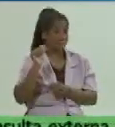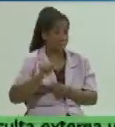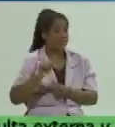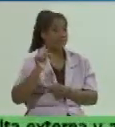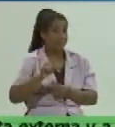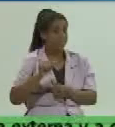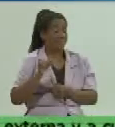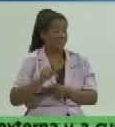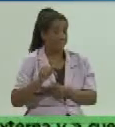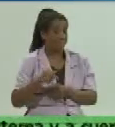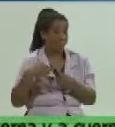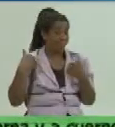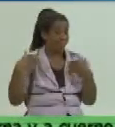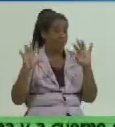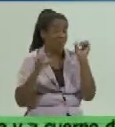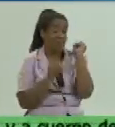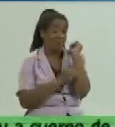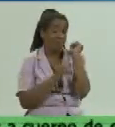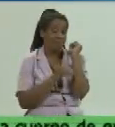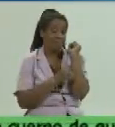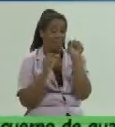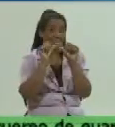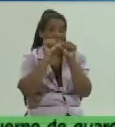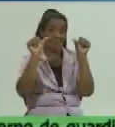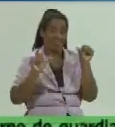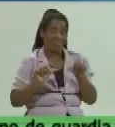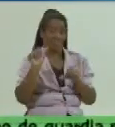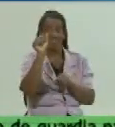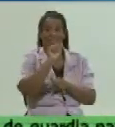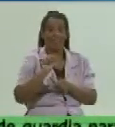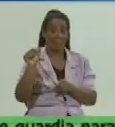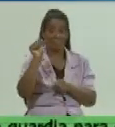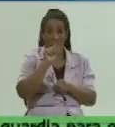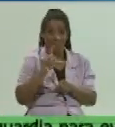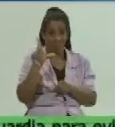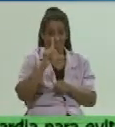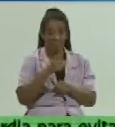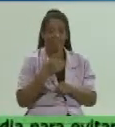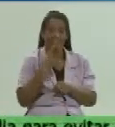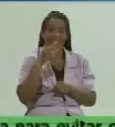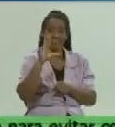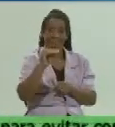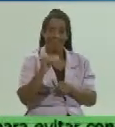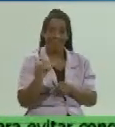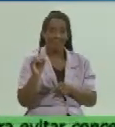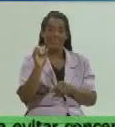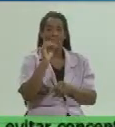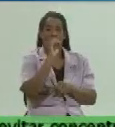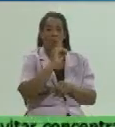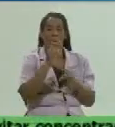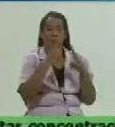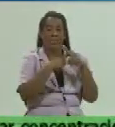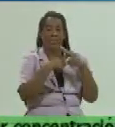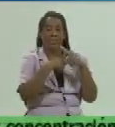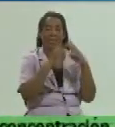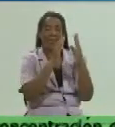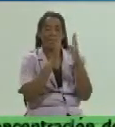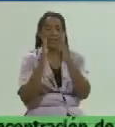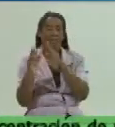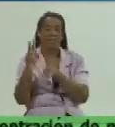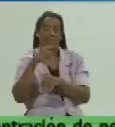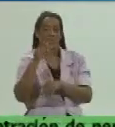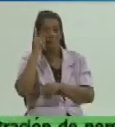gran fortaleza de nuestro sistema socialista que manifiesta el ordenamiento y que complementa esta nueva política